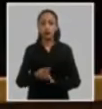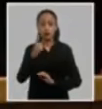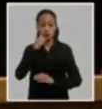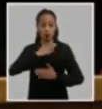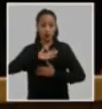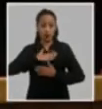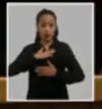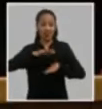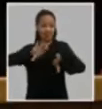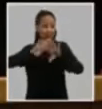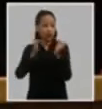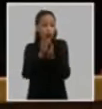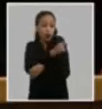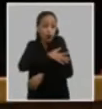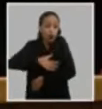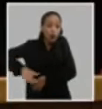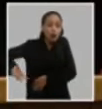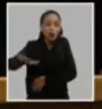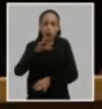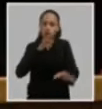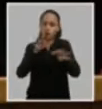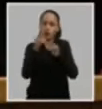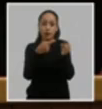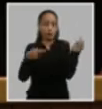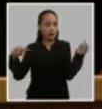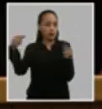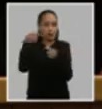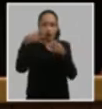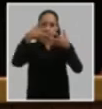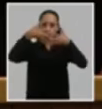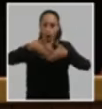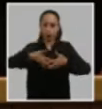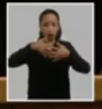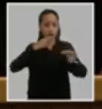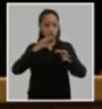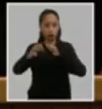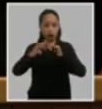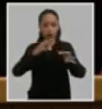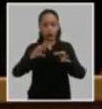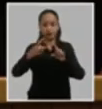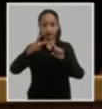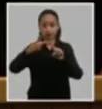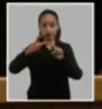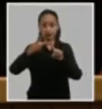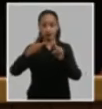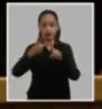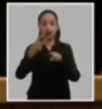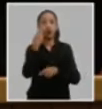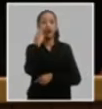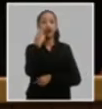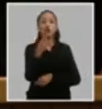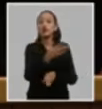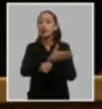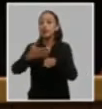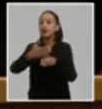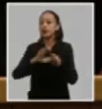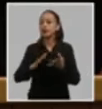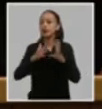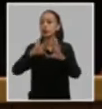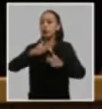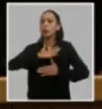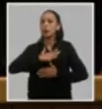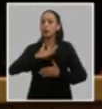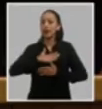todo el pueblo sobre los medios fundamentales de producción reconocer y diversificar las diferentes formas de